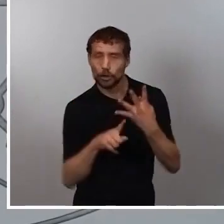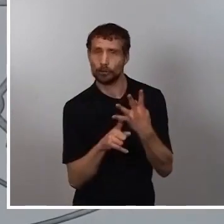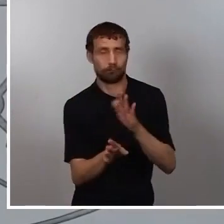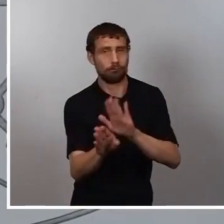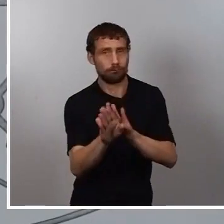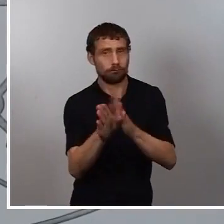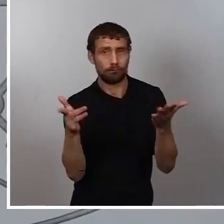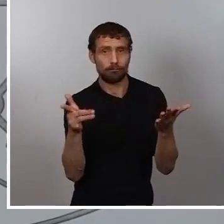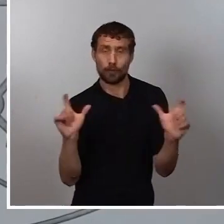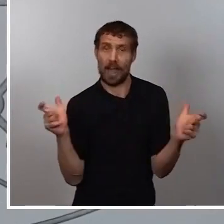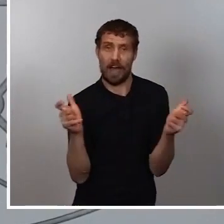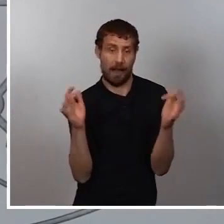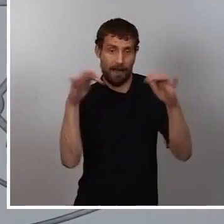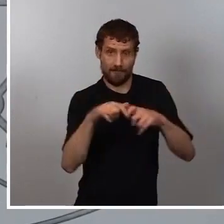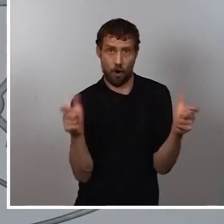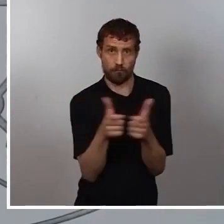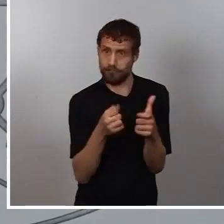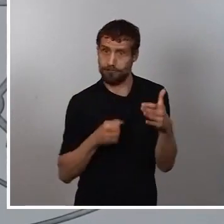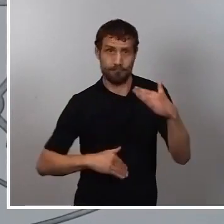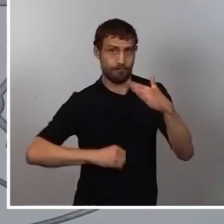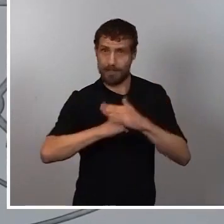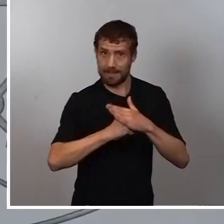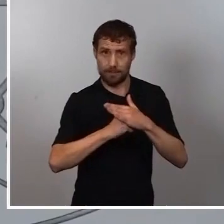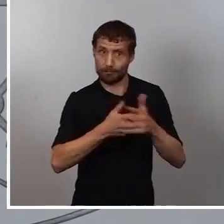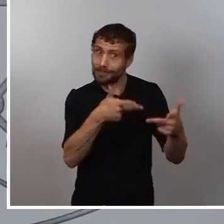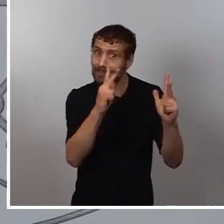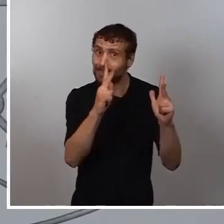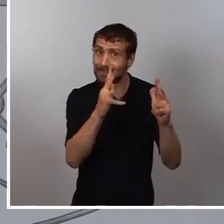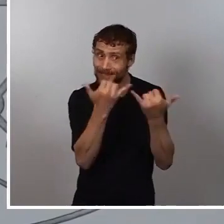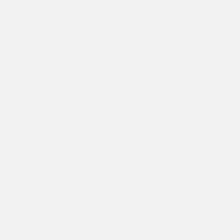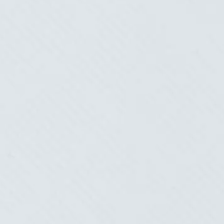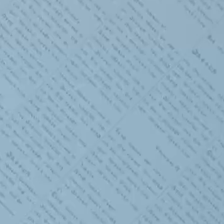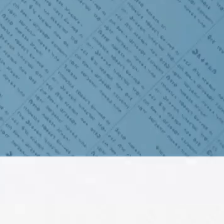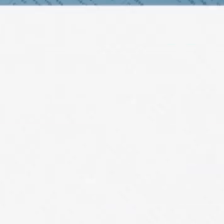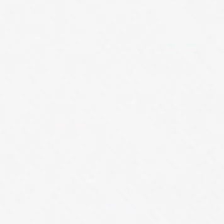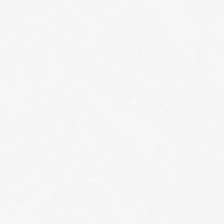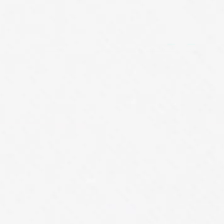máximos permitidos para eventos deportivos durante todo el mes de septiembre.